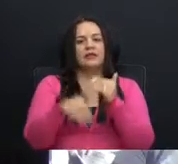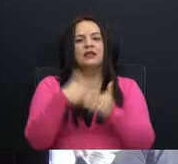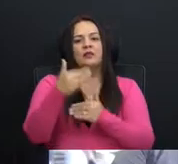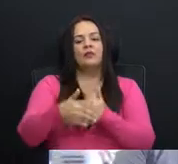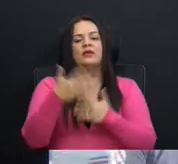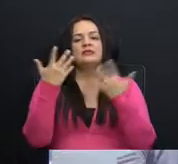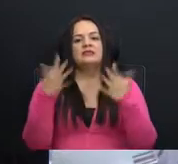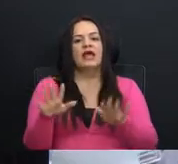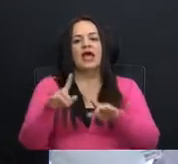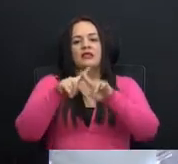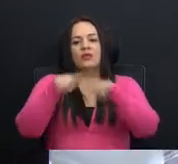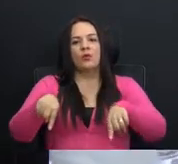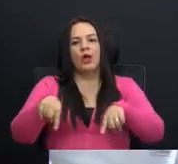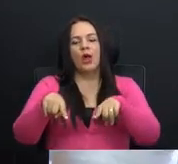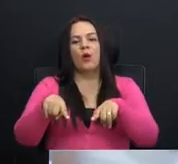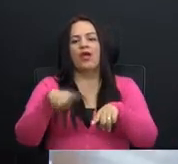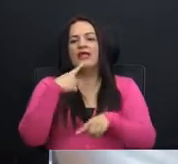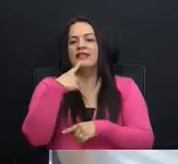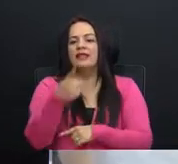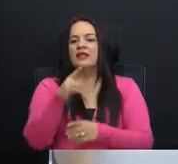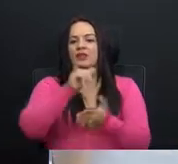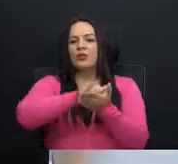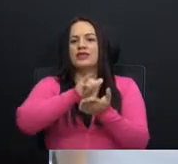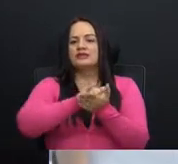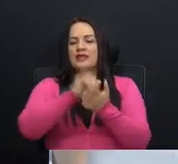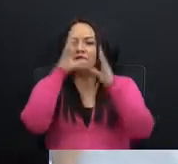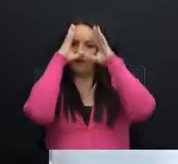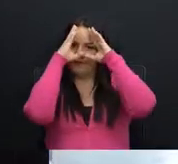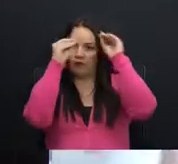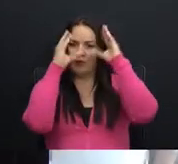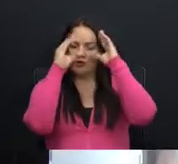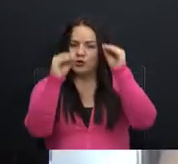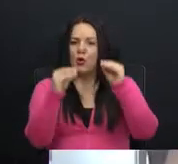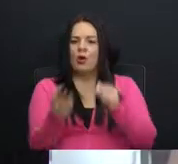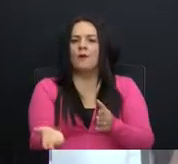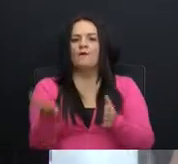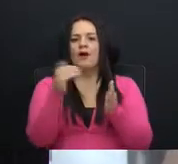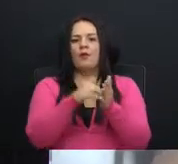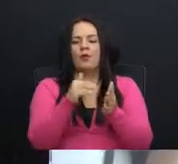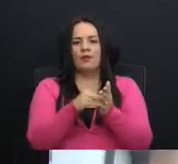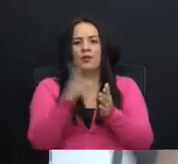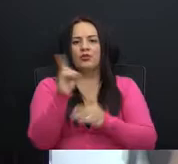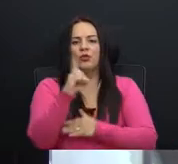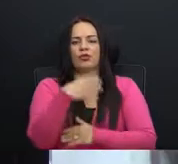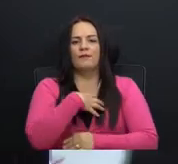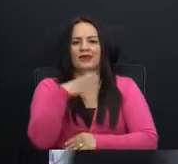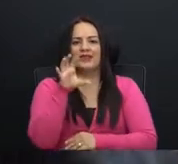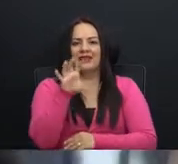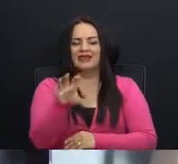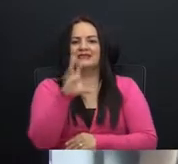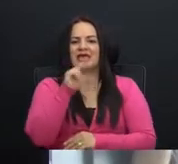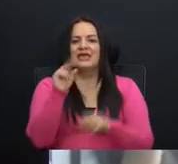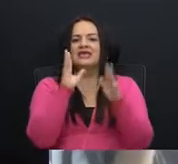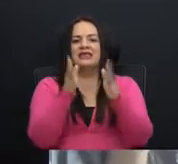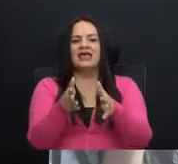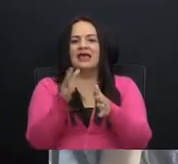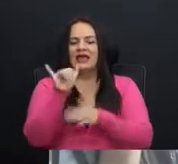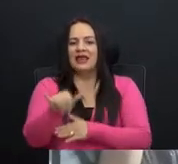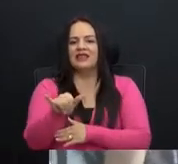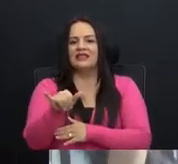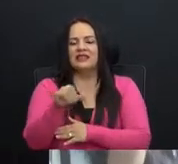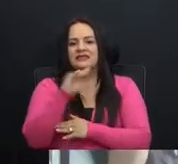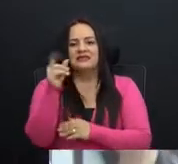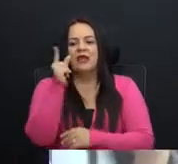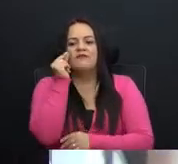haberse derogado el decreto, esa información va a volver donde pertenece y dejará de estarse